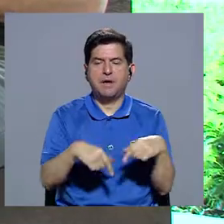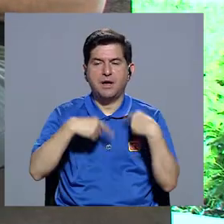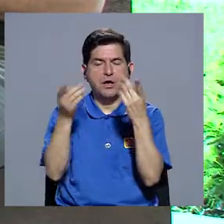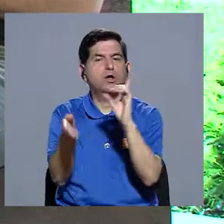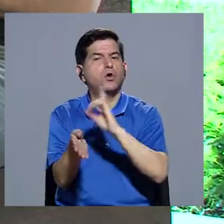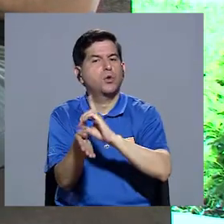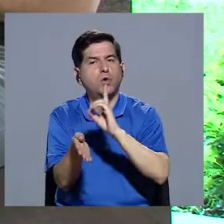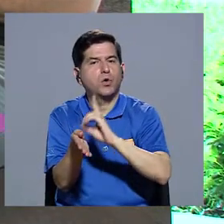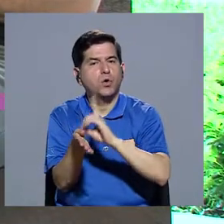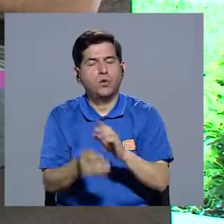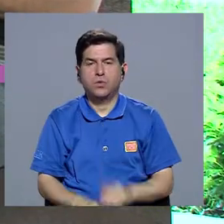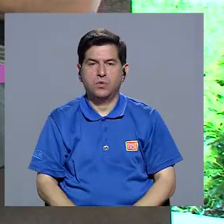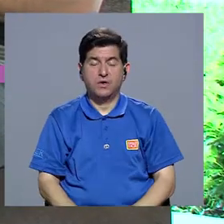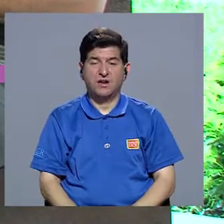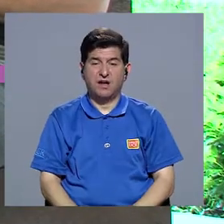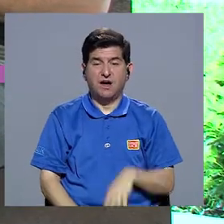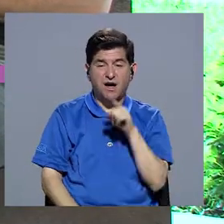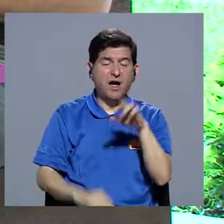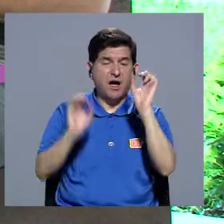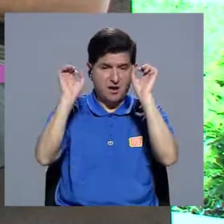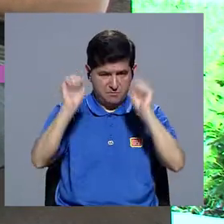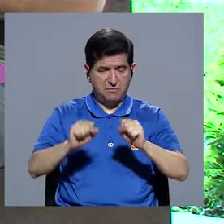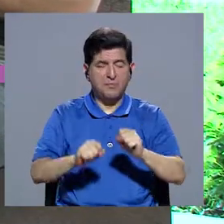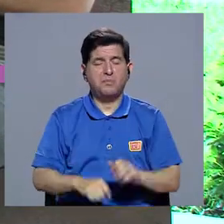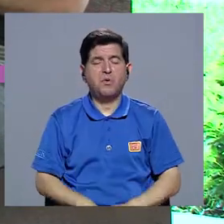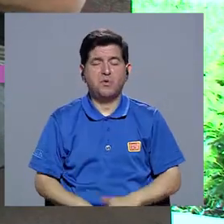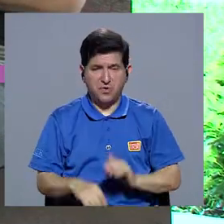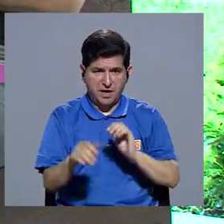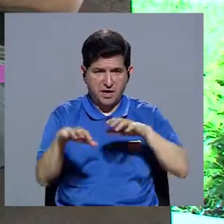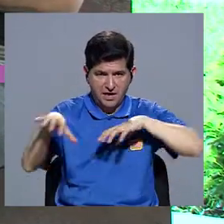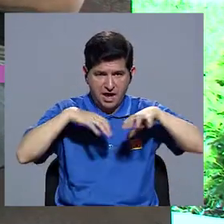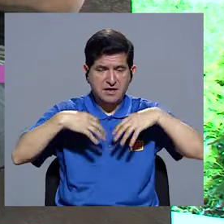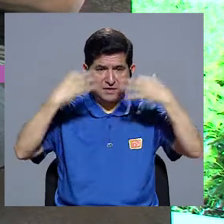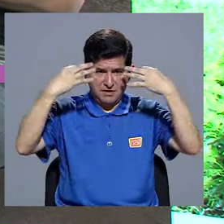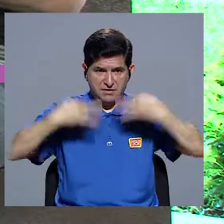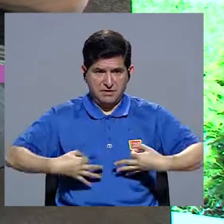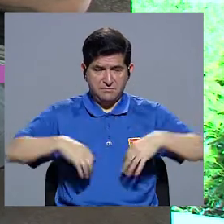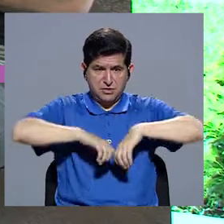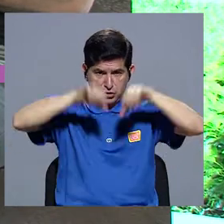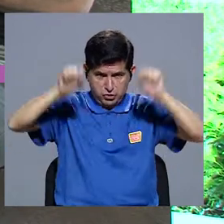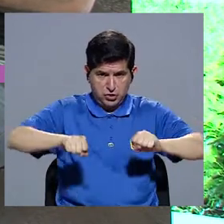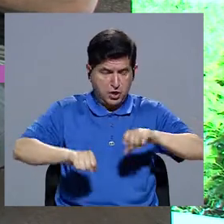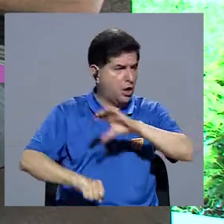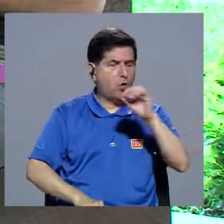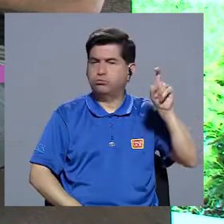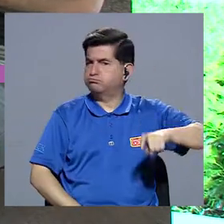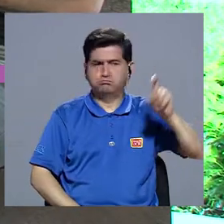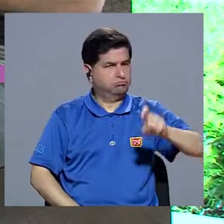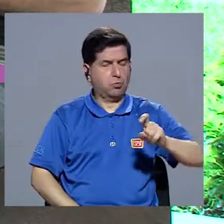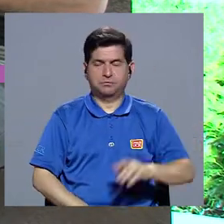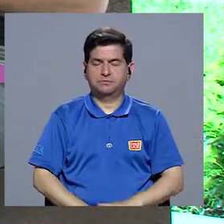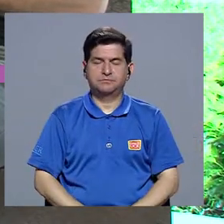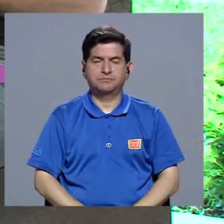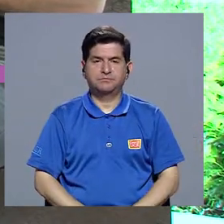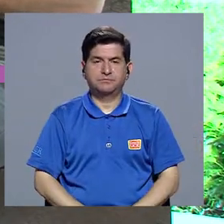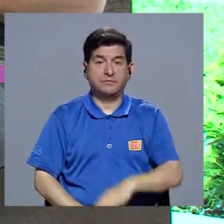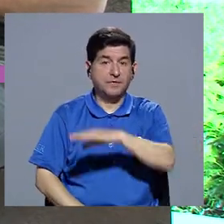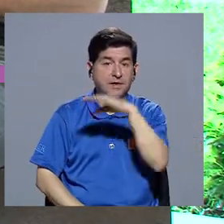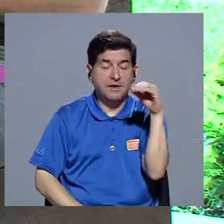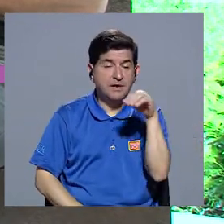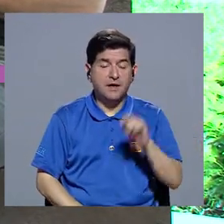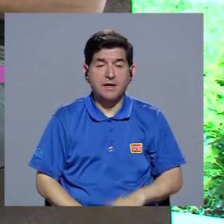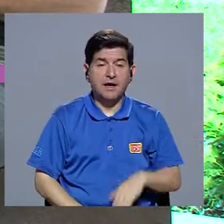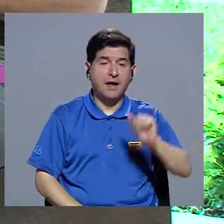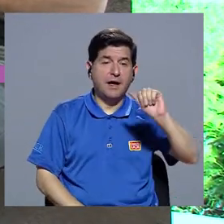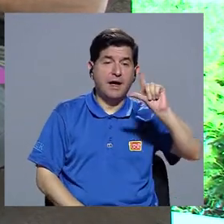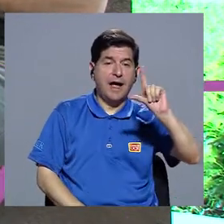médico, o sea, tener la referencia médica para poder hacer ejercicio o si no necesita ninguna de estas referencias. Y también en ese